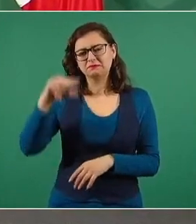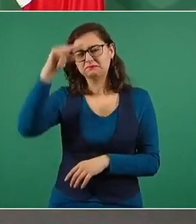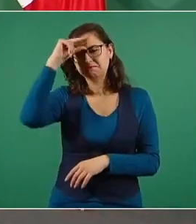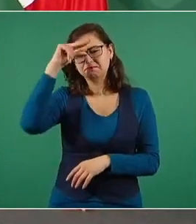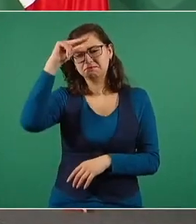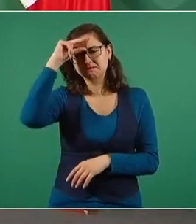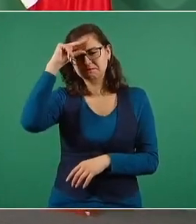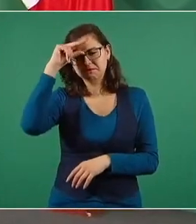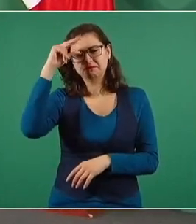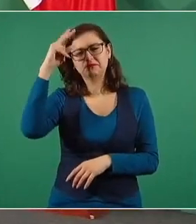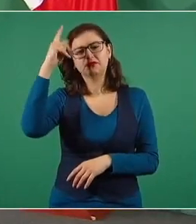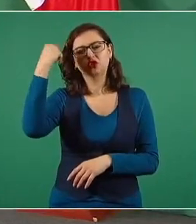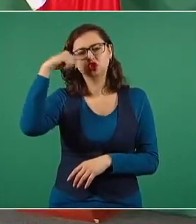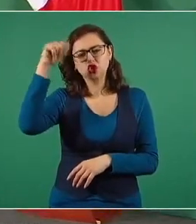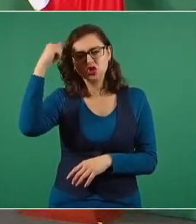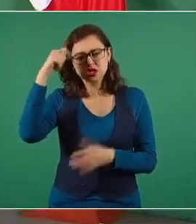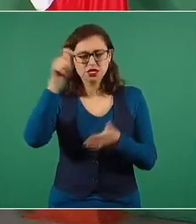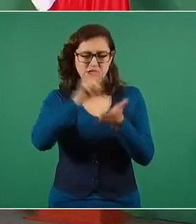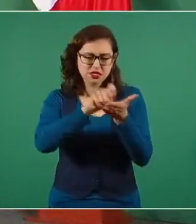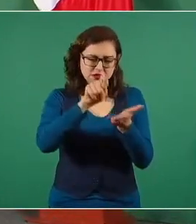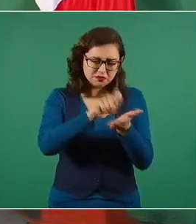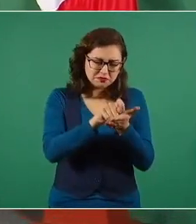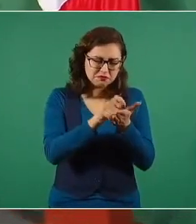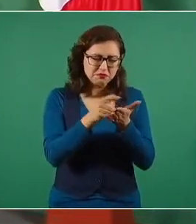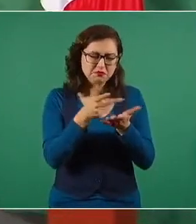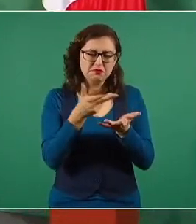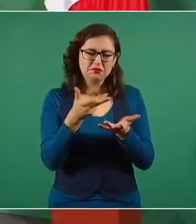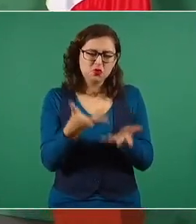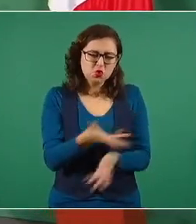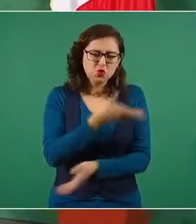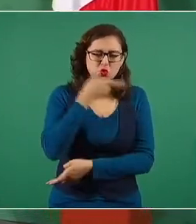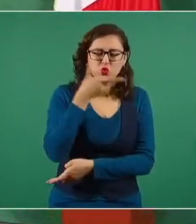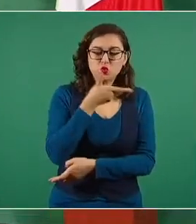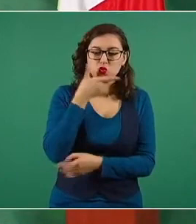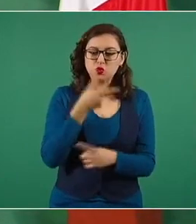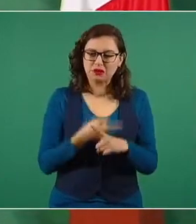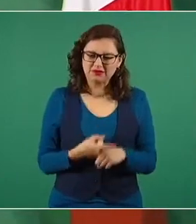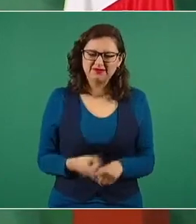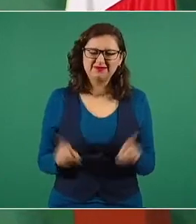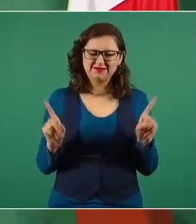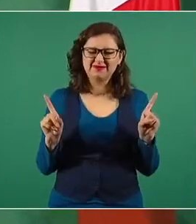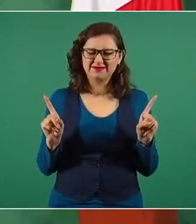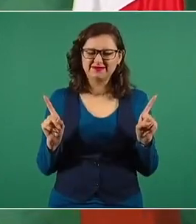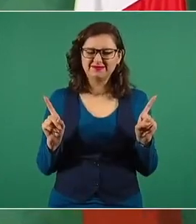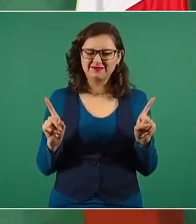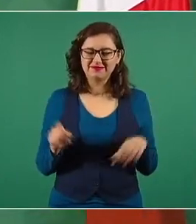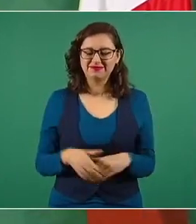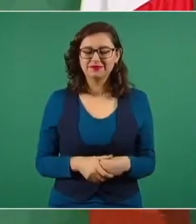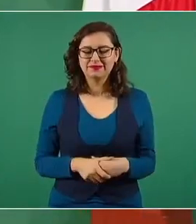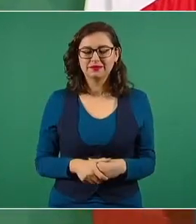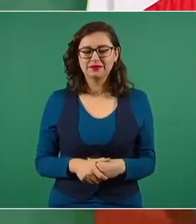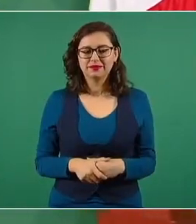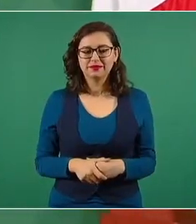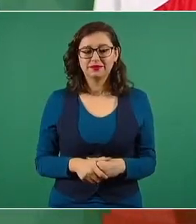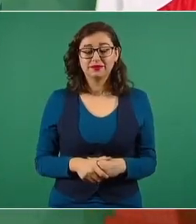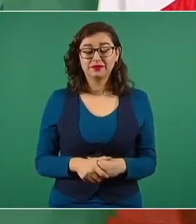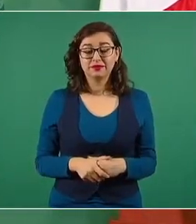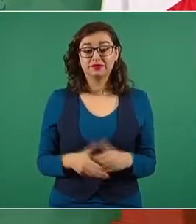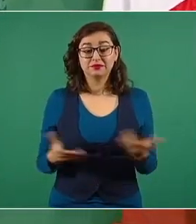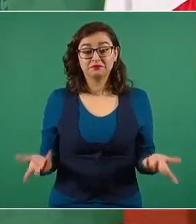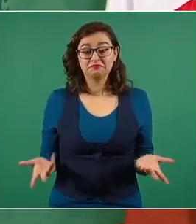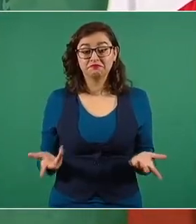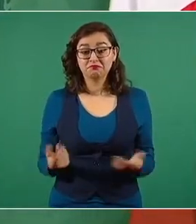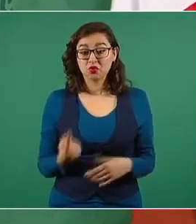a teorizar, a la reflexión. ¿saben quién nunca se deprimió?